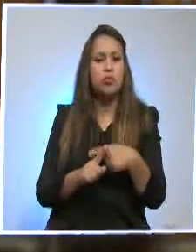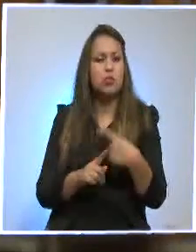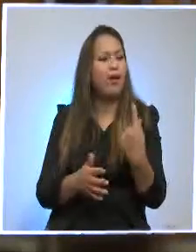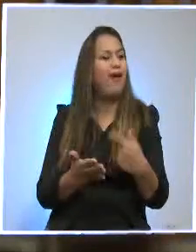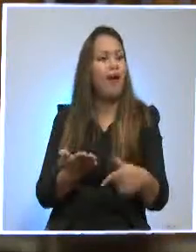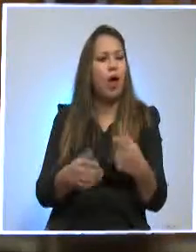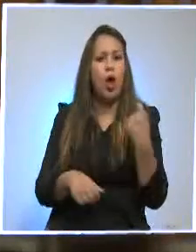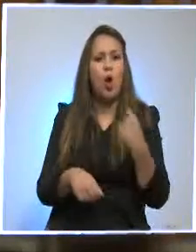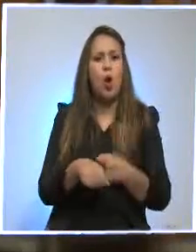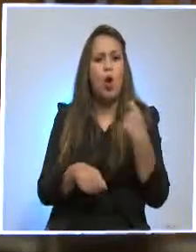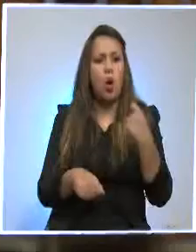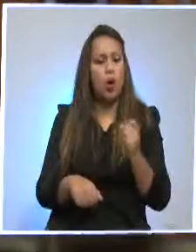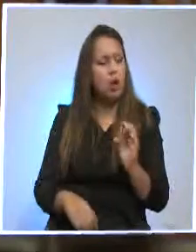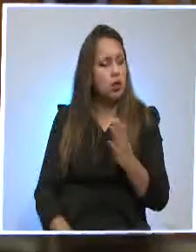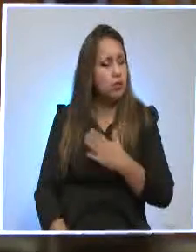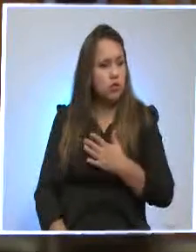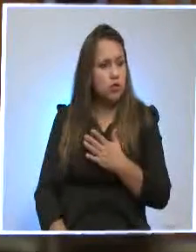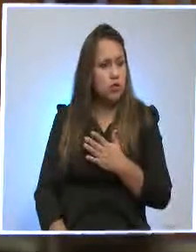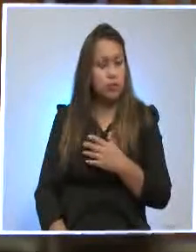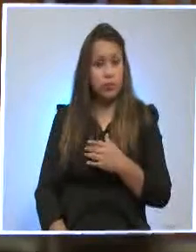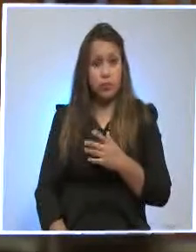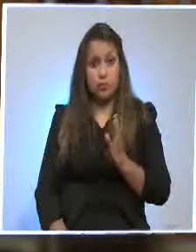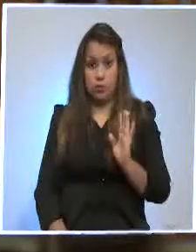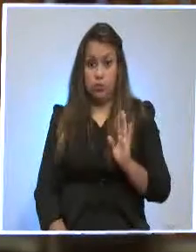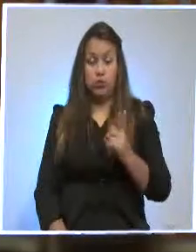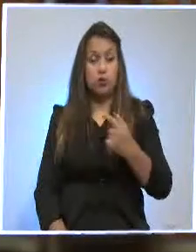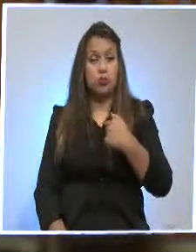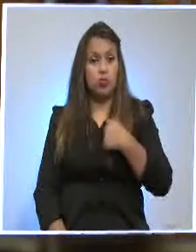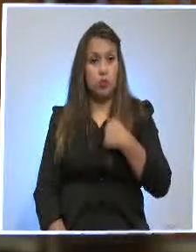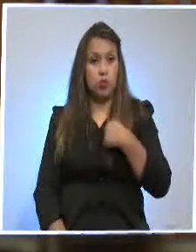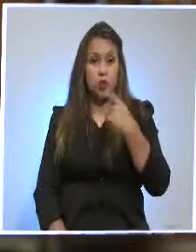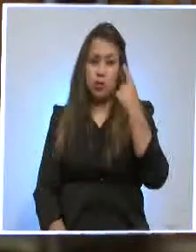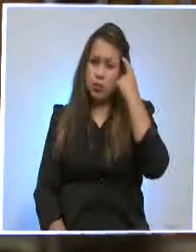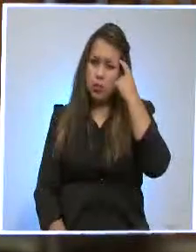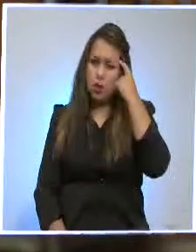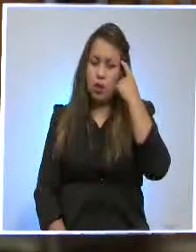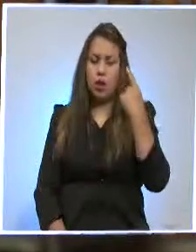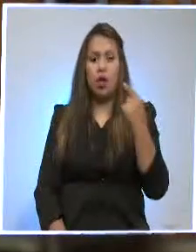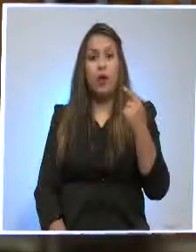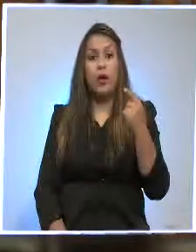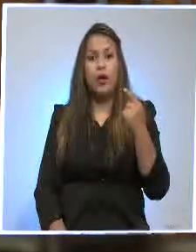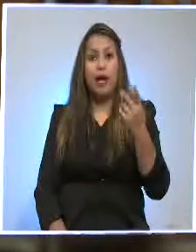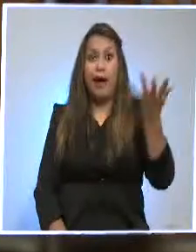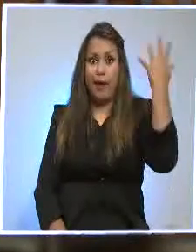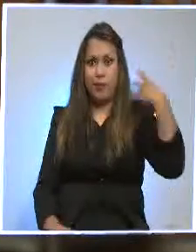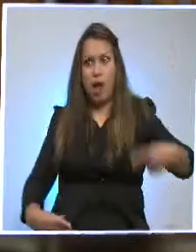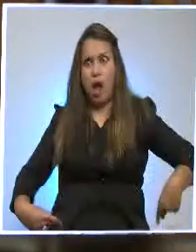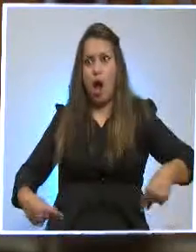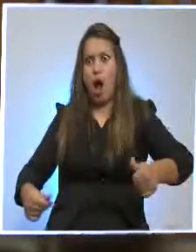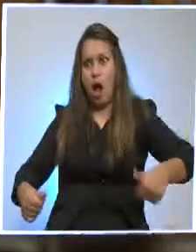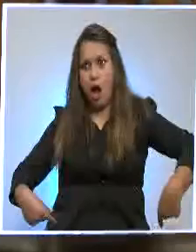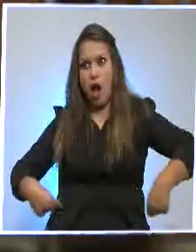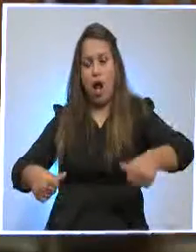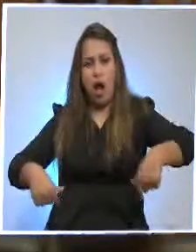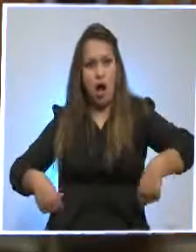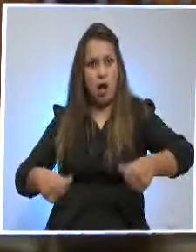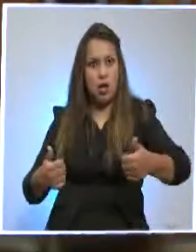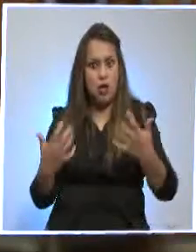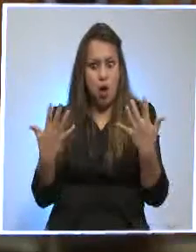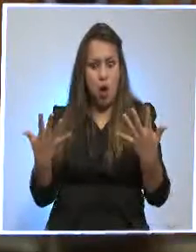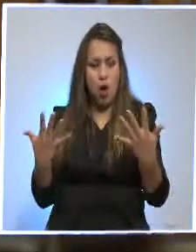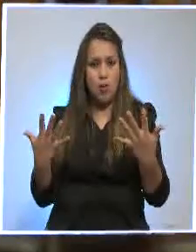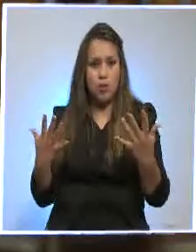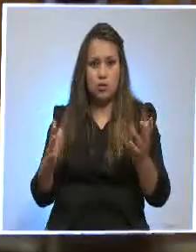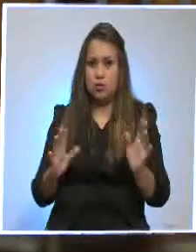haciendo algo correcto que es bajar, por ejemplo, el gasto público en el presupuesto. ha reducido de 24